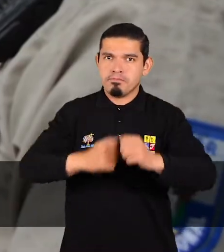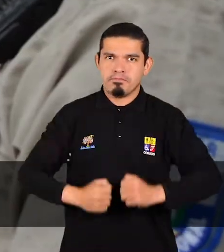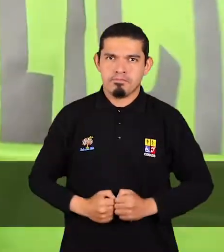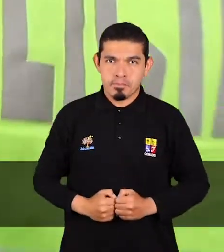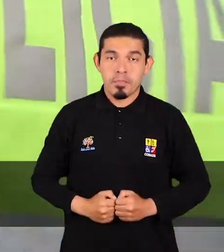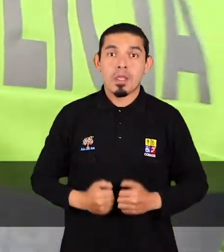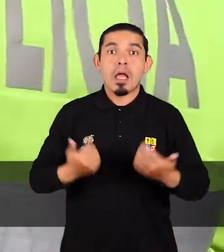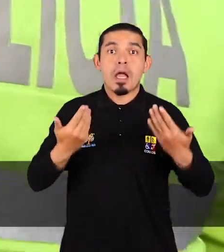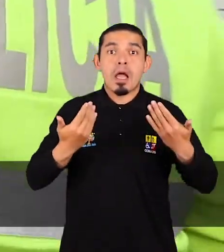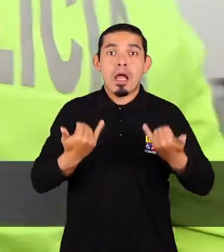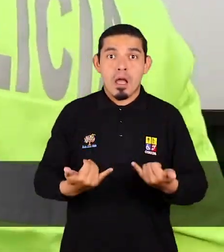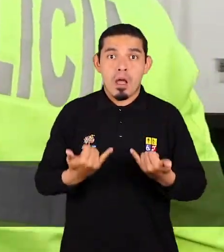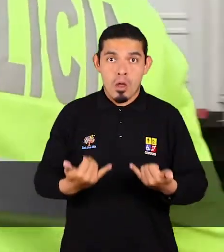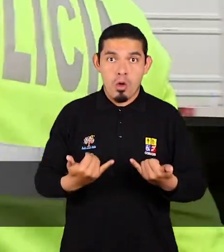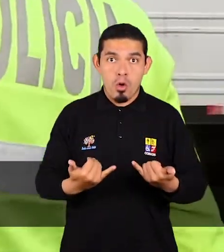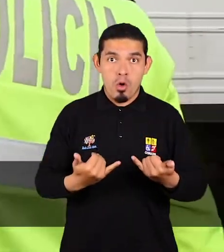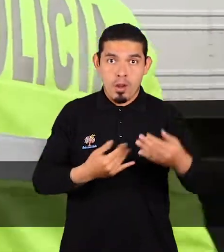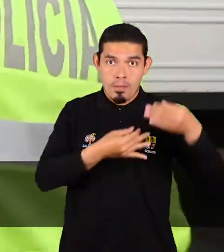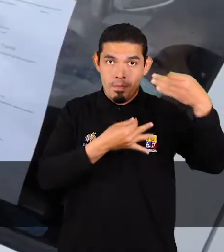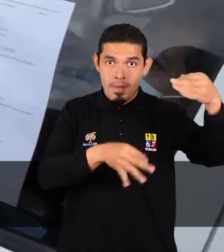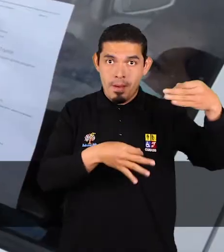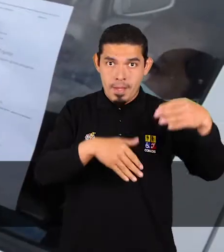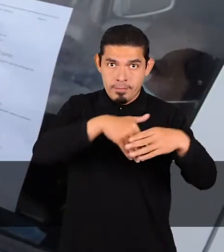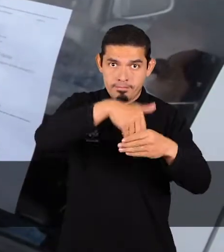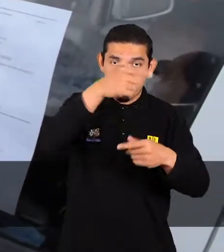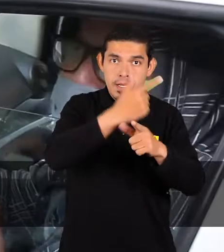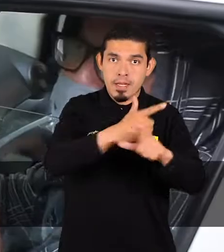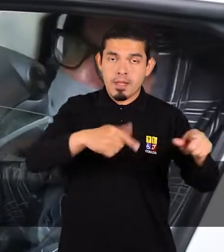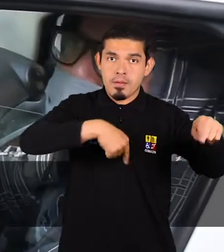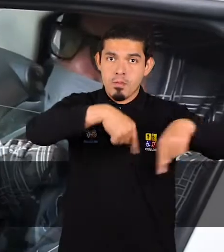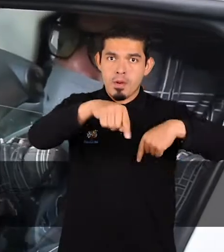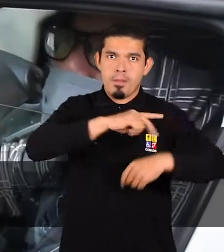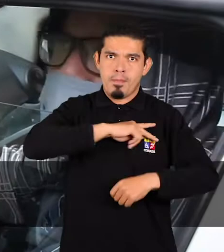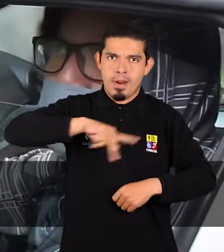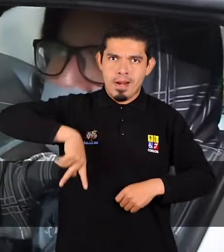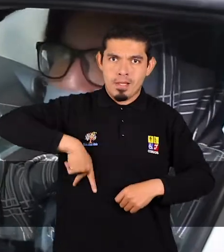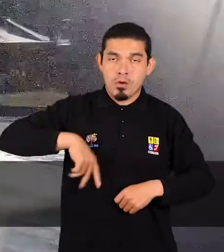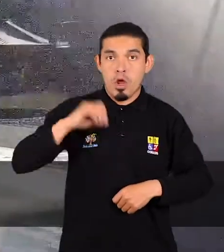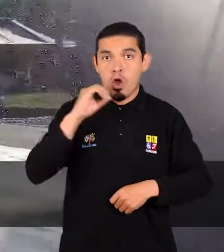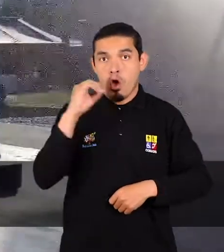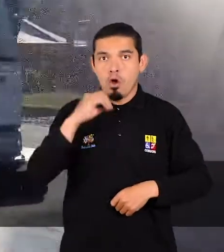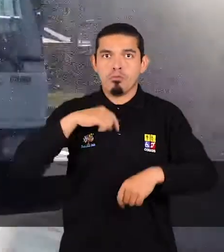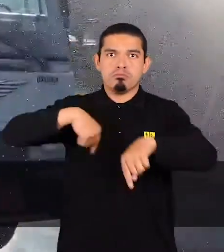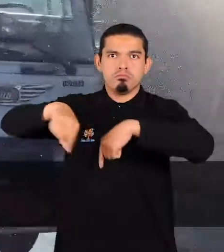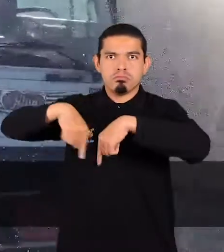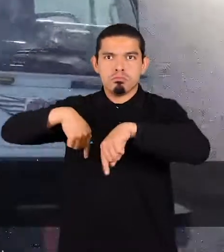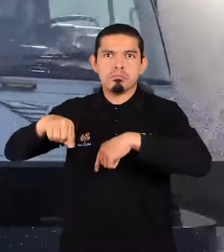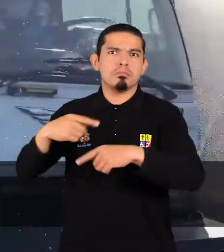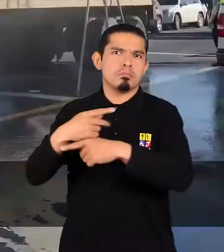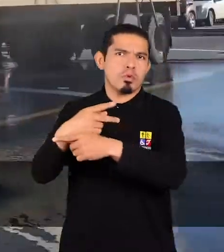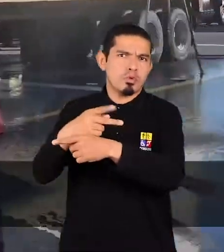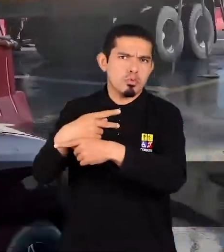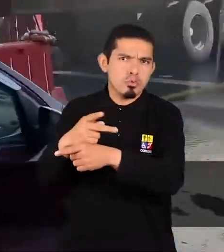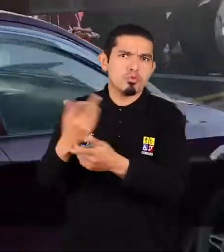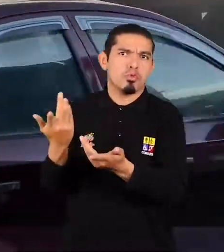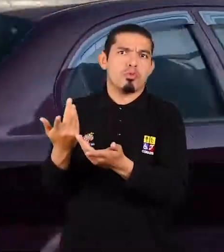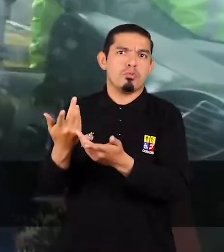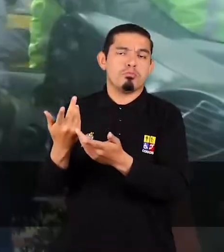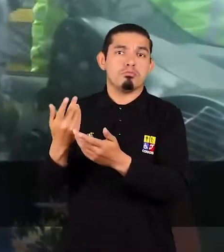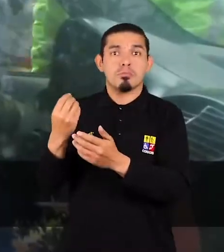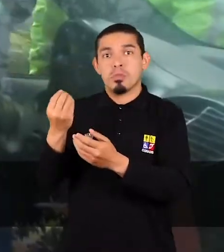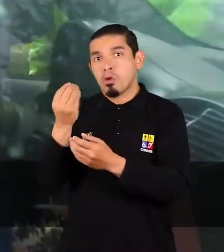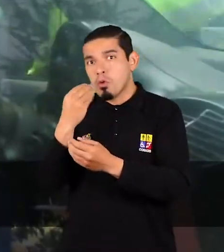contexto, los salvoconductos, hasta ahora obtenidos para actividades particulares y para la circulación de los sectores productivos, de